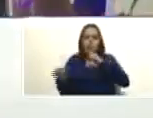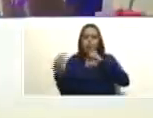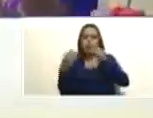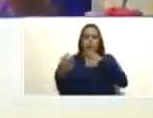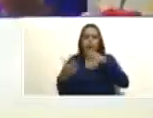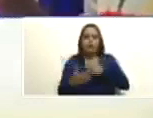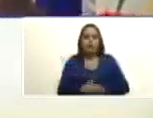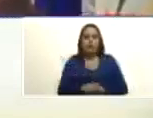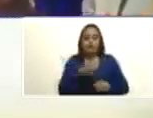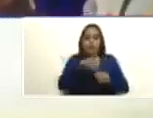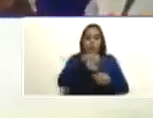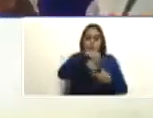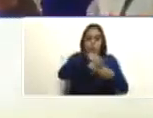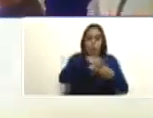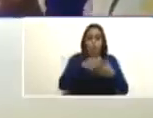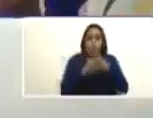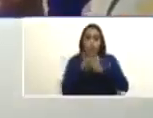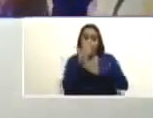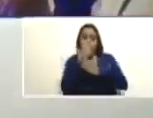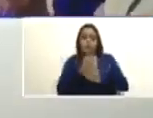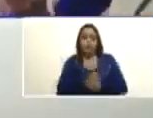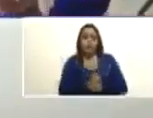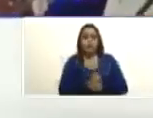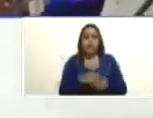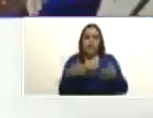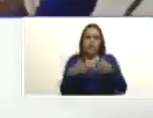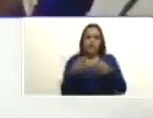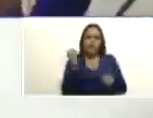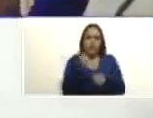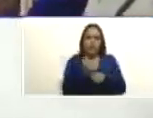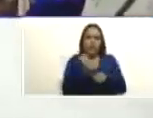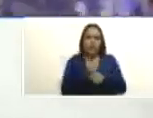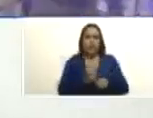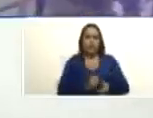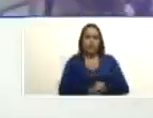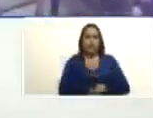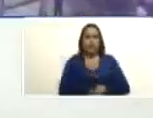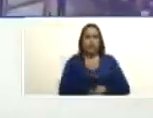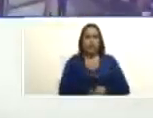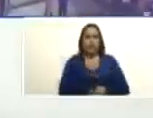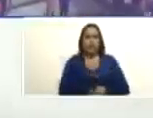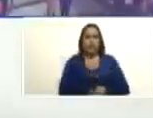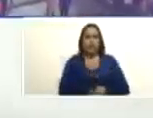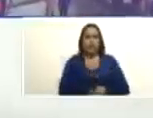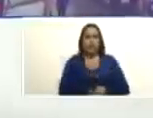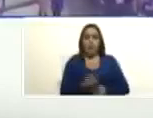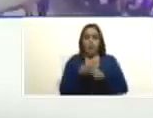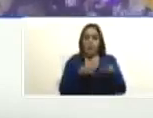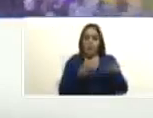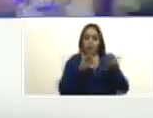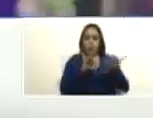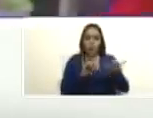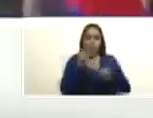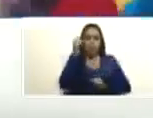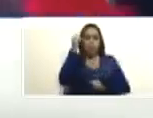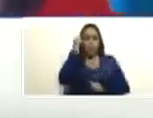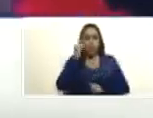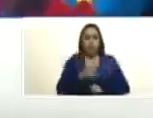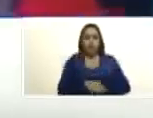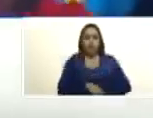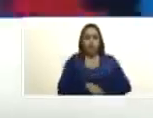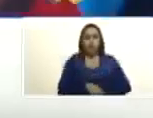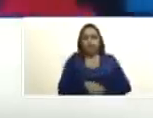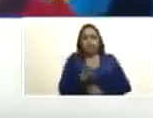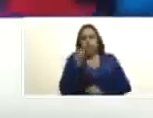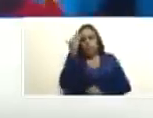miraflores los equipos de trabajo pero ese día no